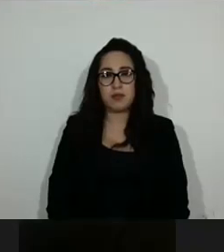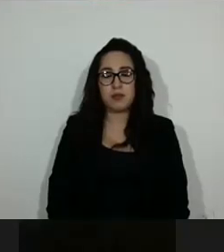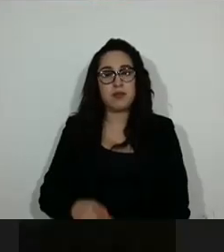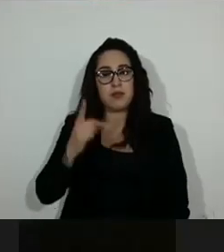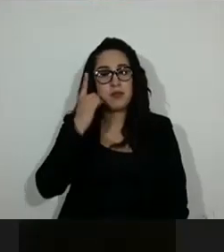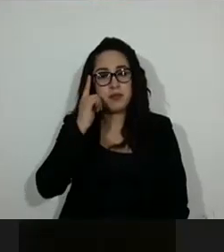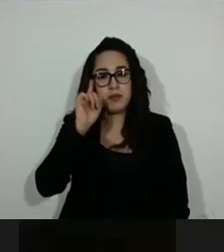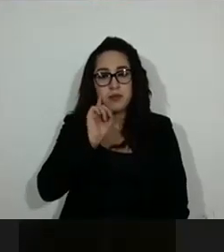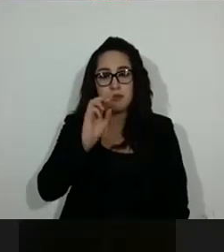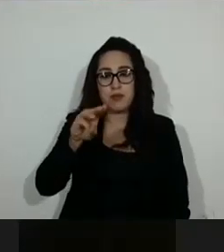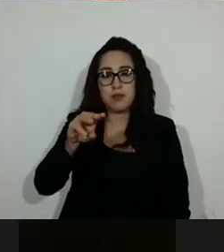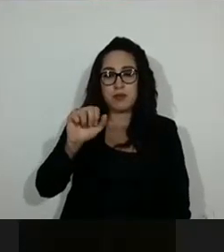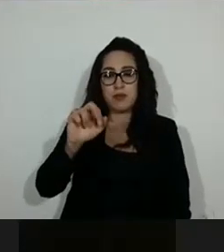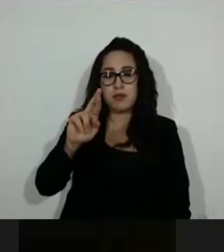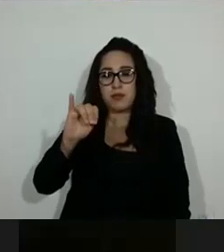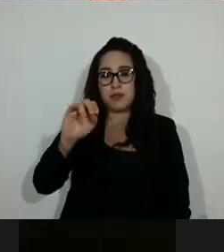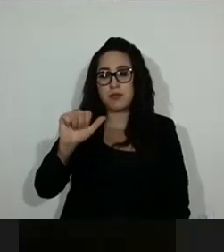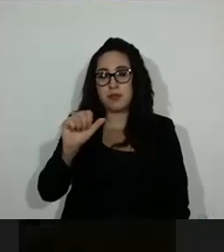Guadalupe Morales.